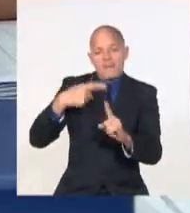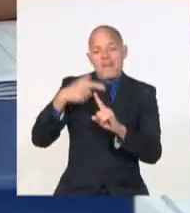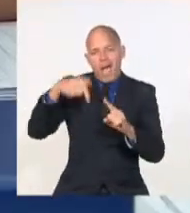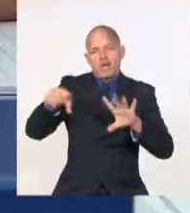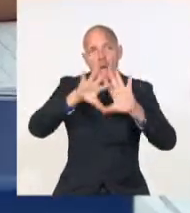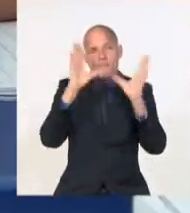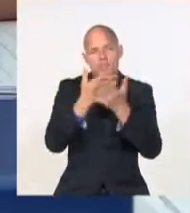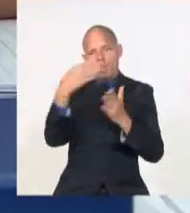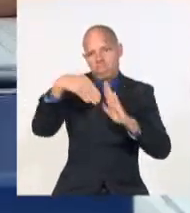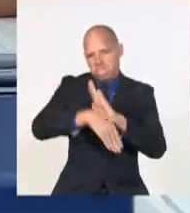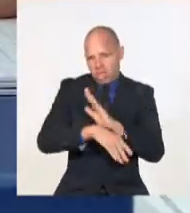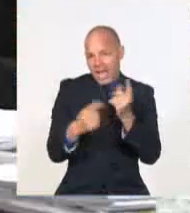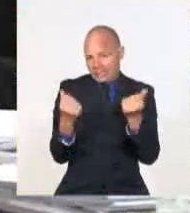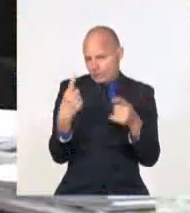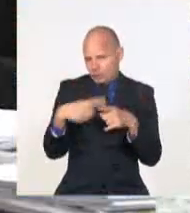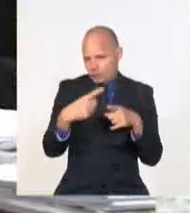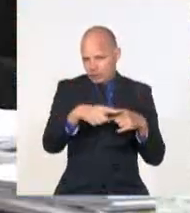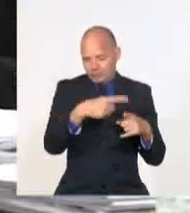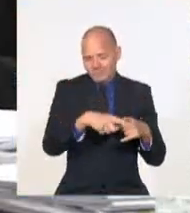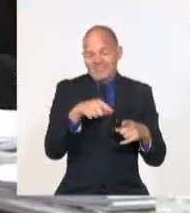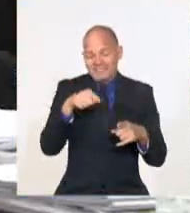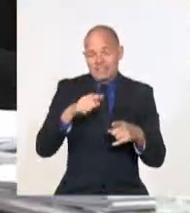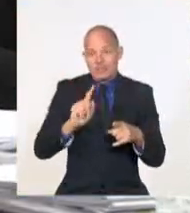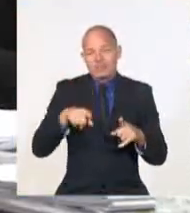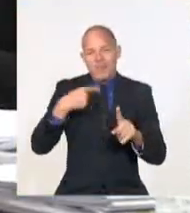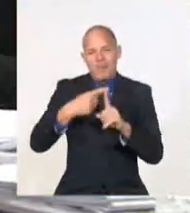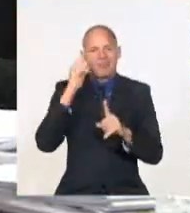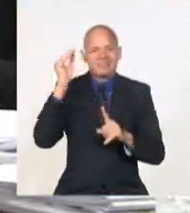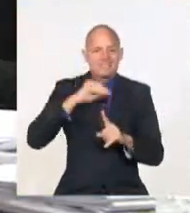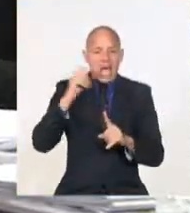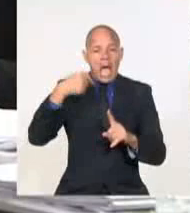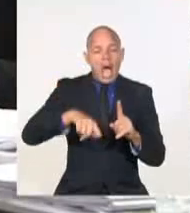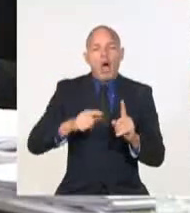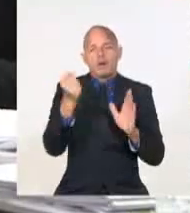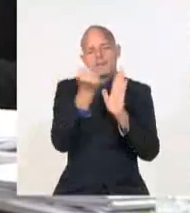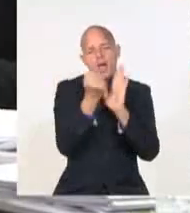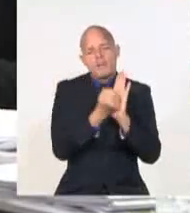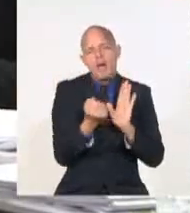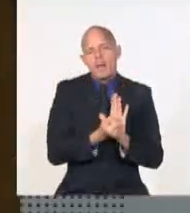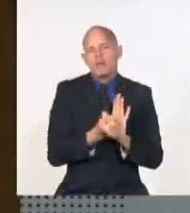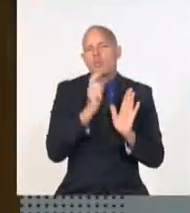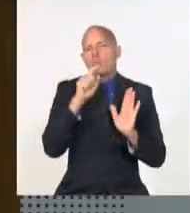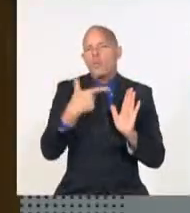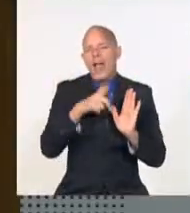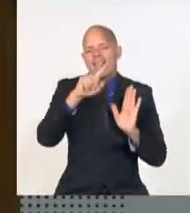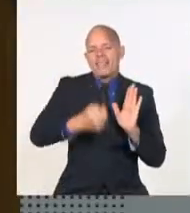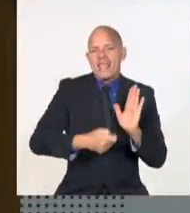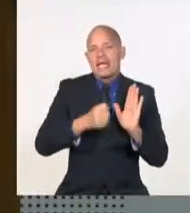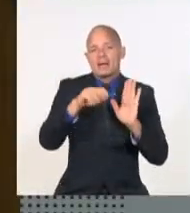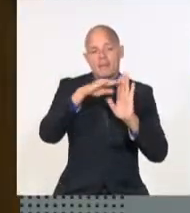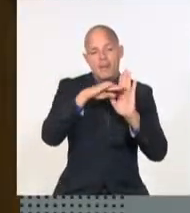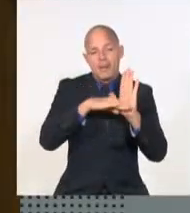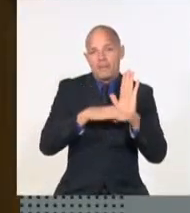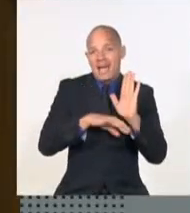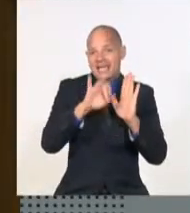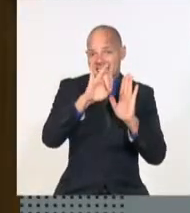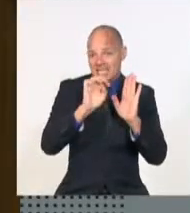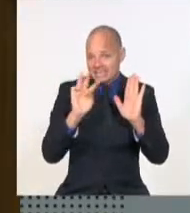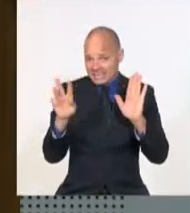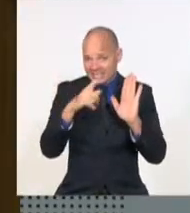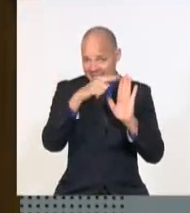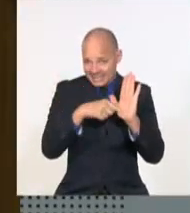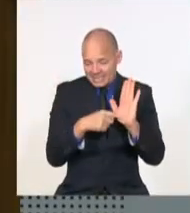implementación de las 63 medidas para dinamizar la producción agropecuaria que propicia la eliminación de trabas y